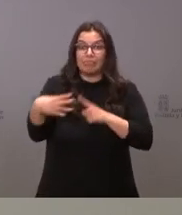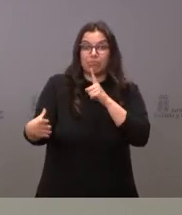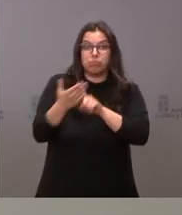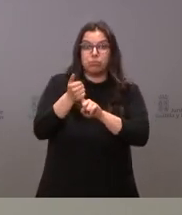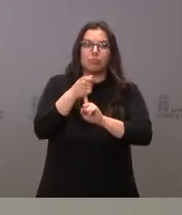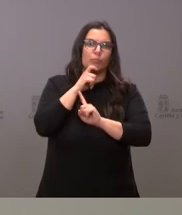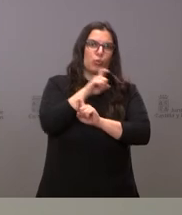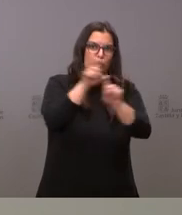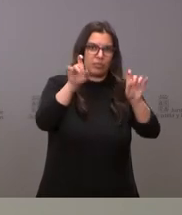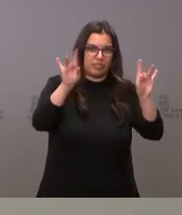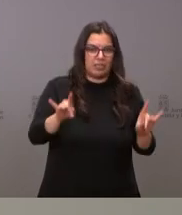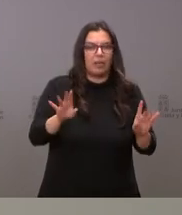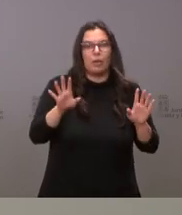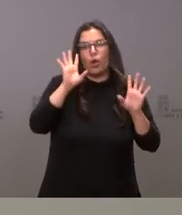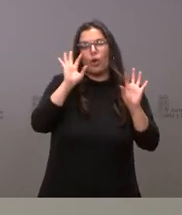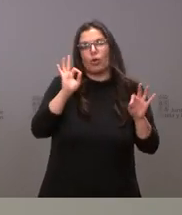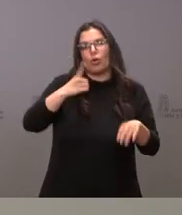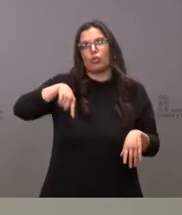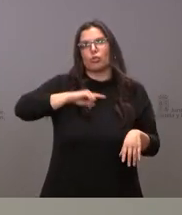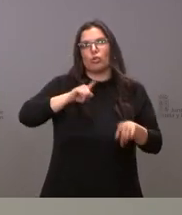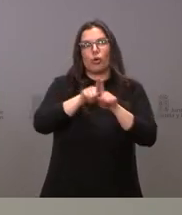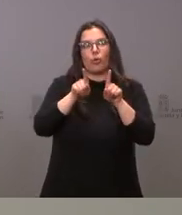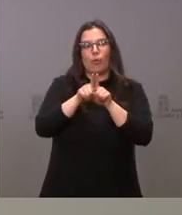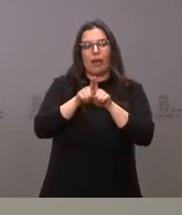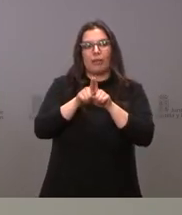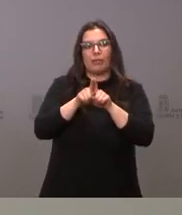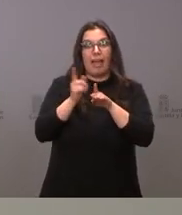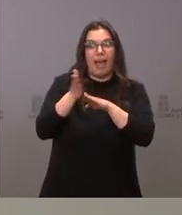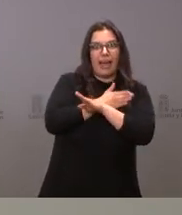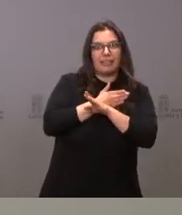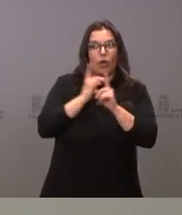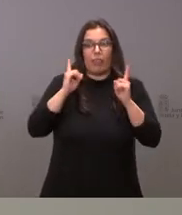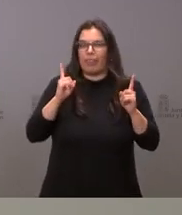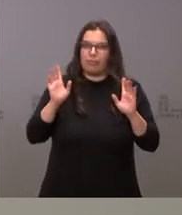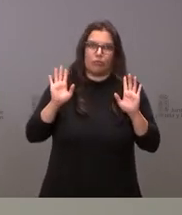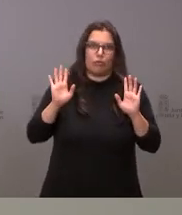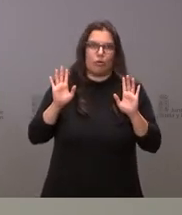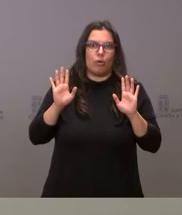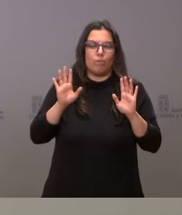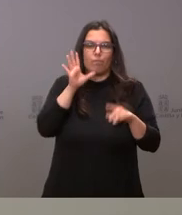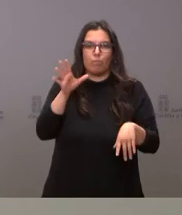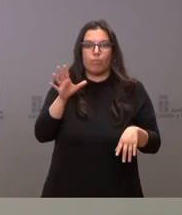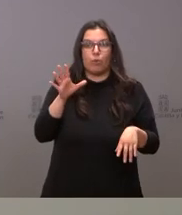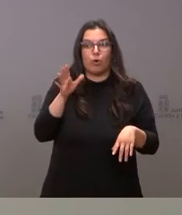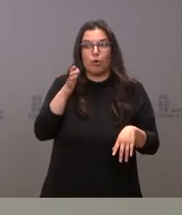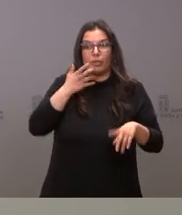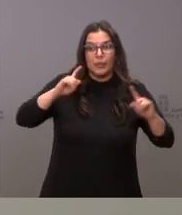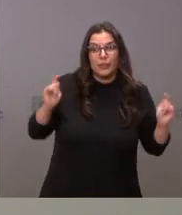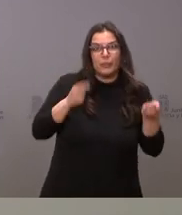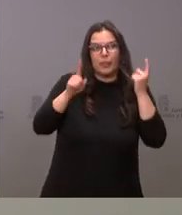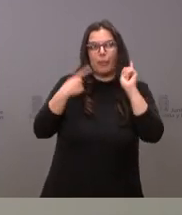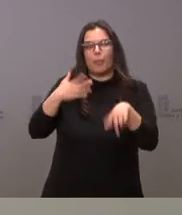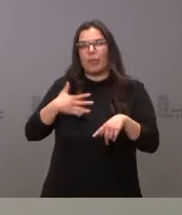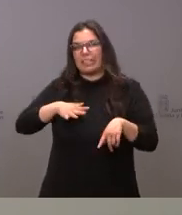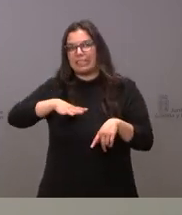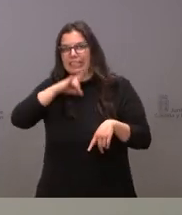comunicarán pero lógicamente nosotros no queremos anticipar ninguna noticia que pueda dificultar la instalación de estas empresas